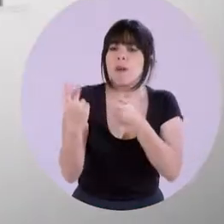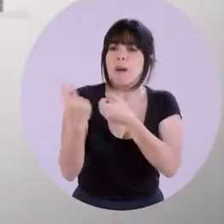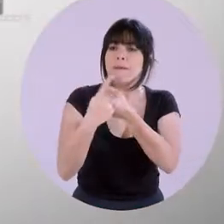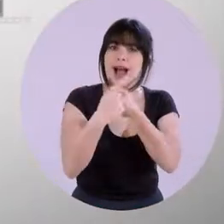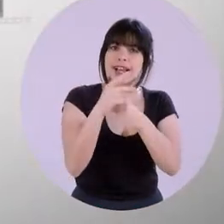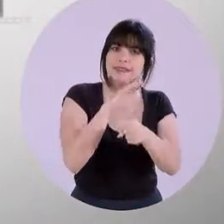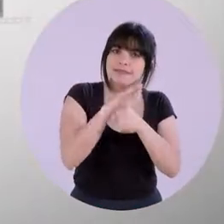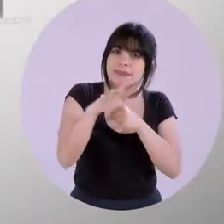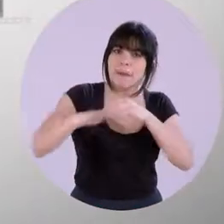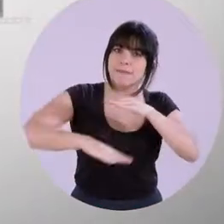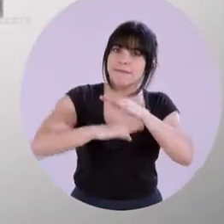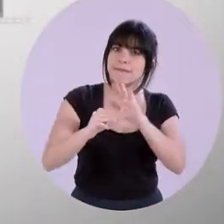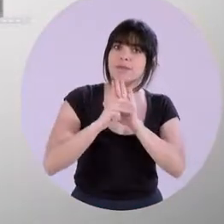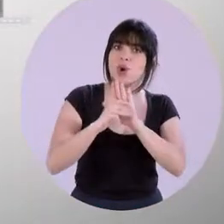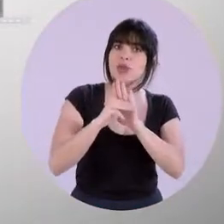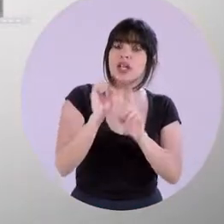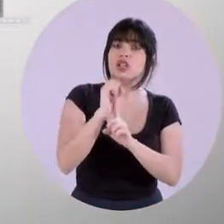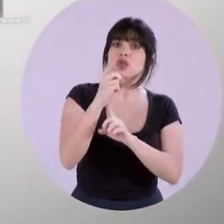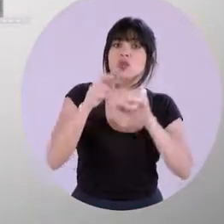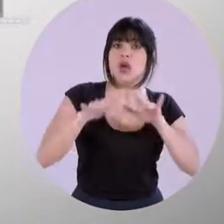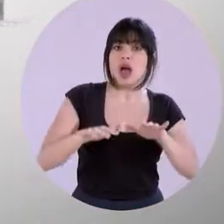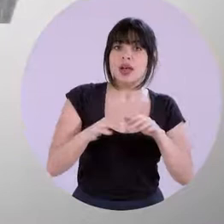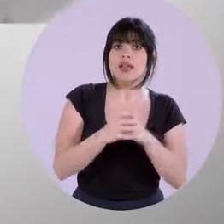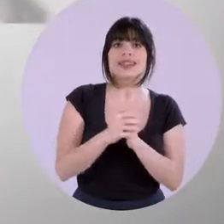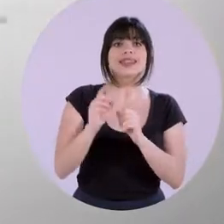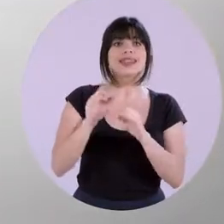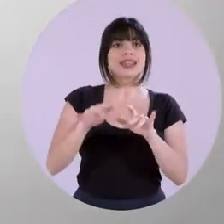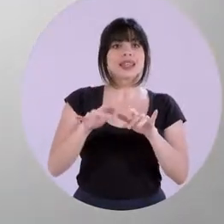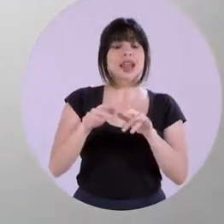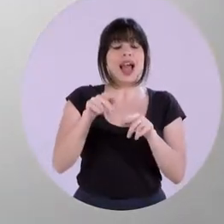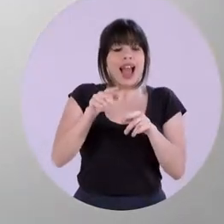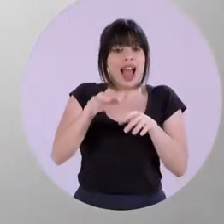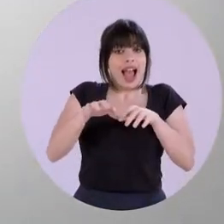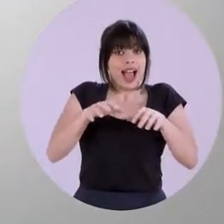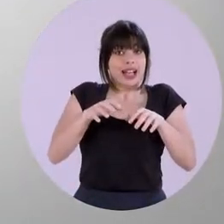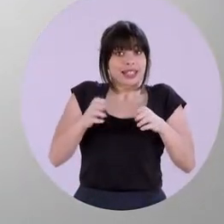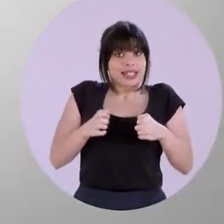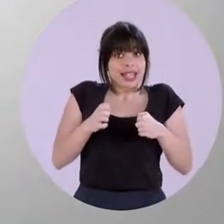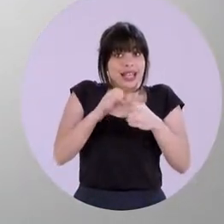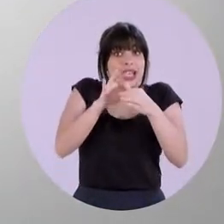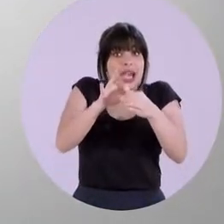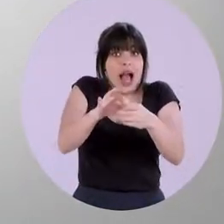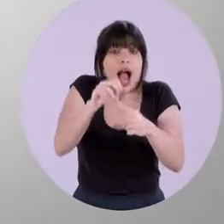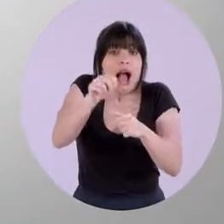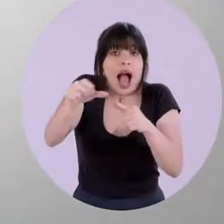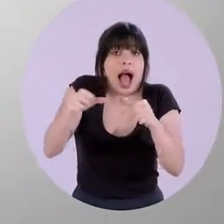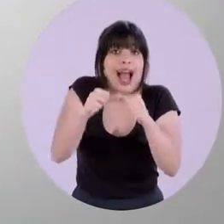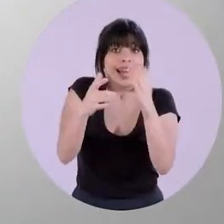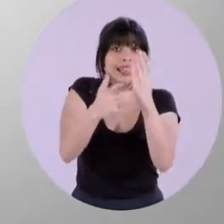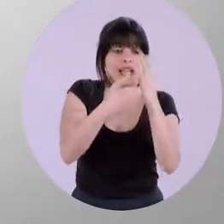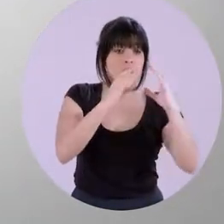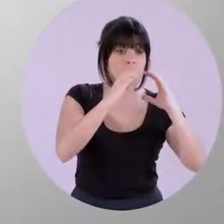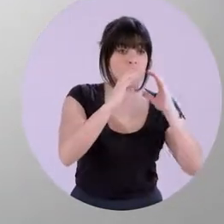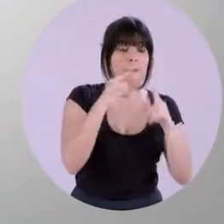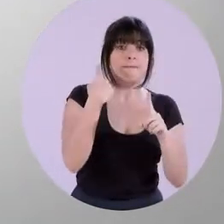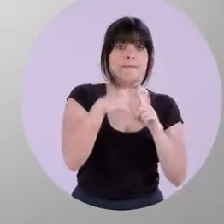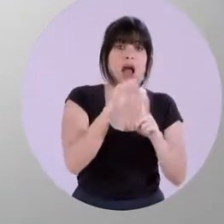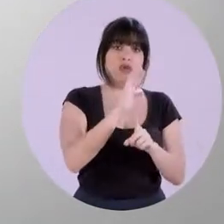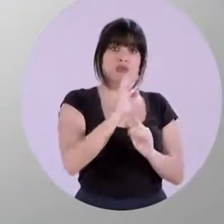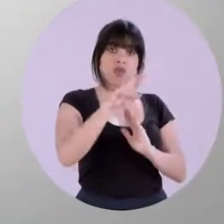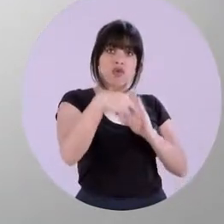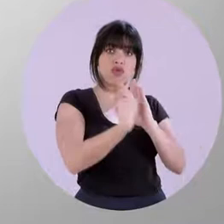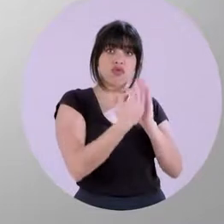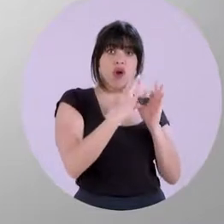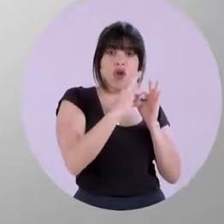las bases del modelo de ciudades digitales. Las acciones estratégicas para el sector telecomunicaciones y su rol en el